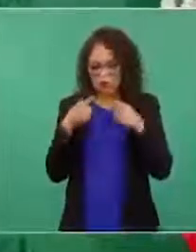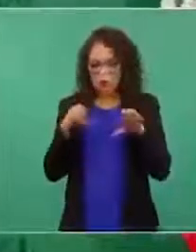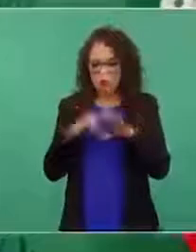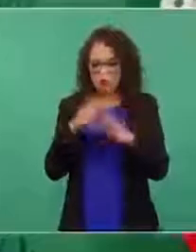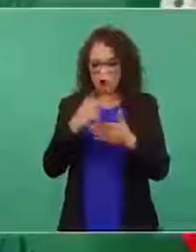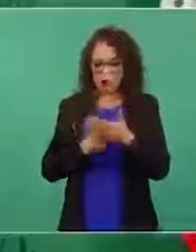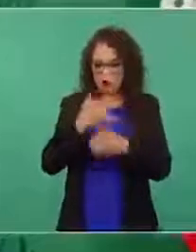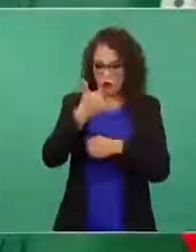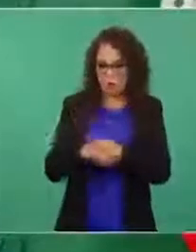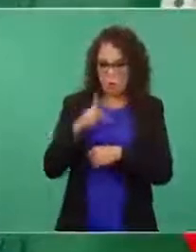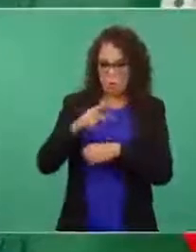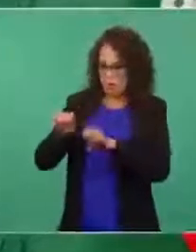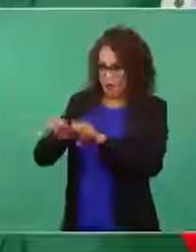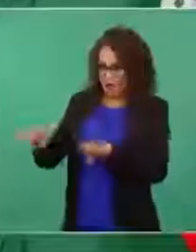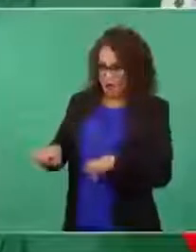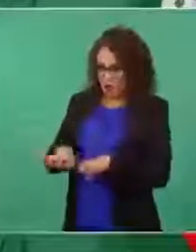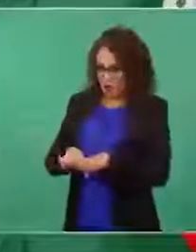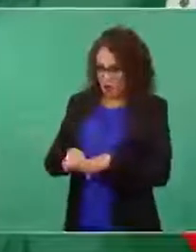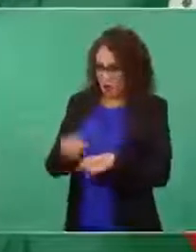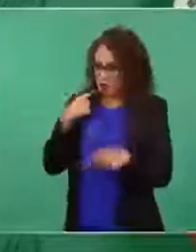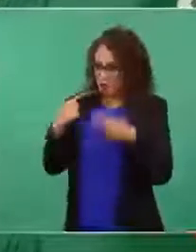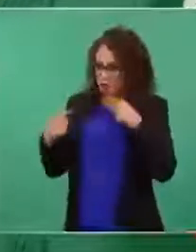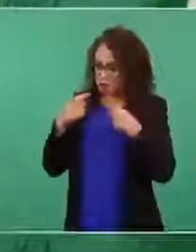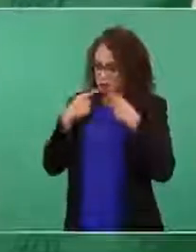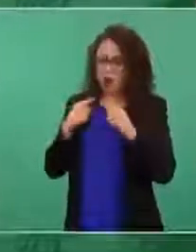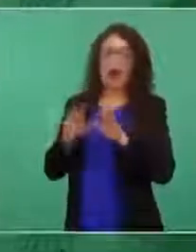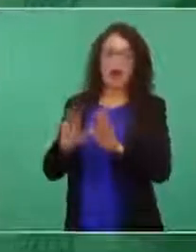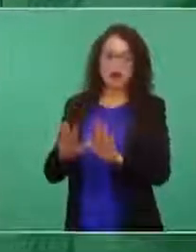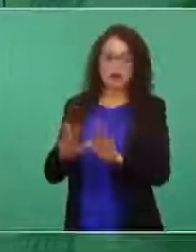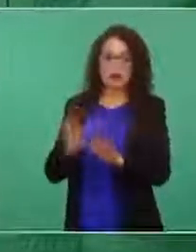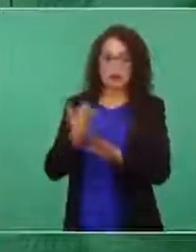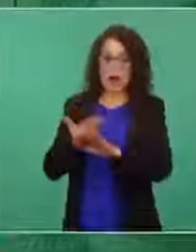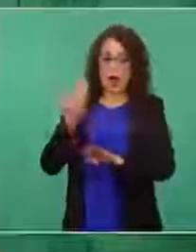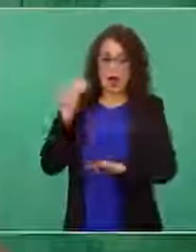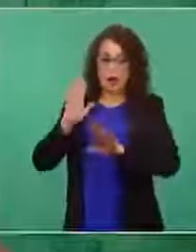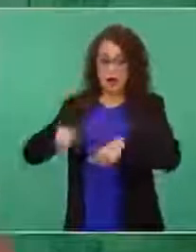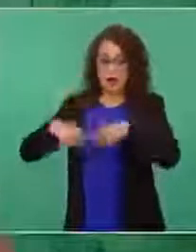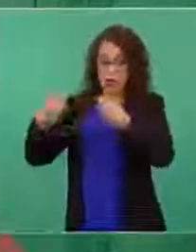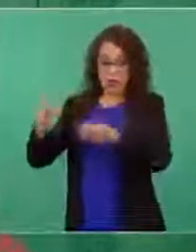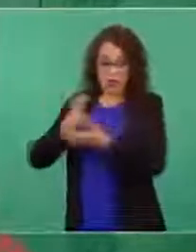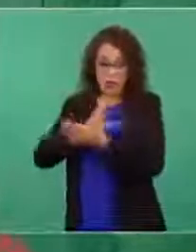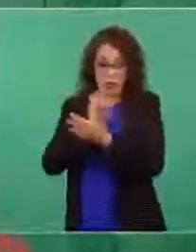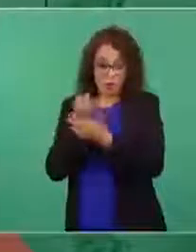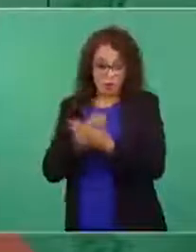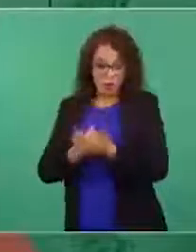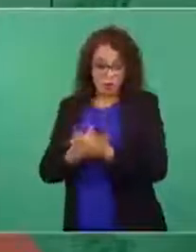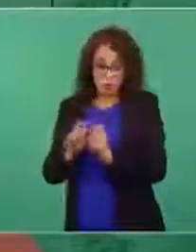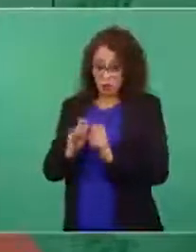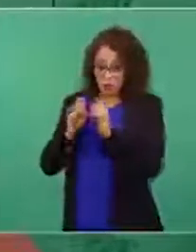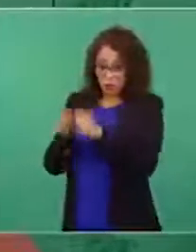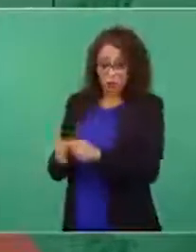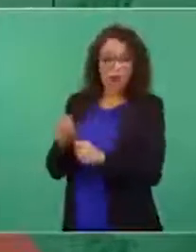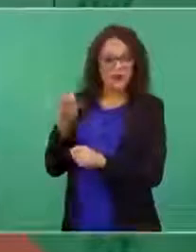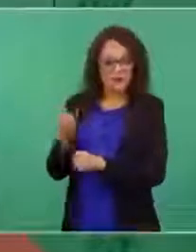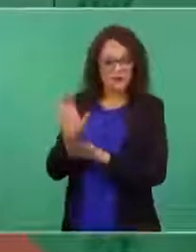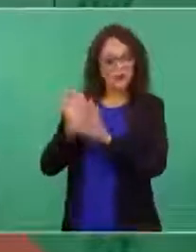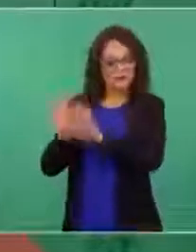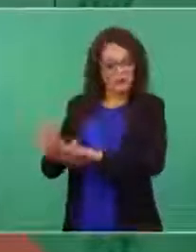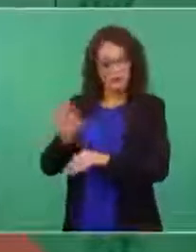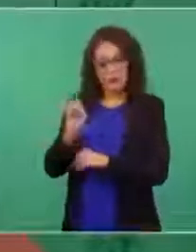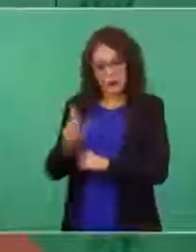instruí de que se tenía que respetar lo que ya se había otorgado en concesión. Pero